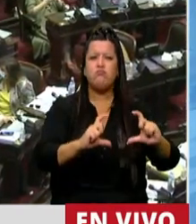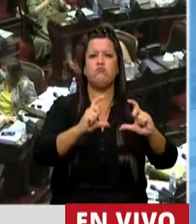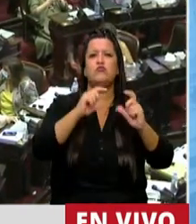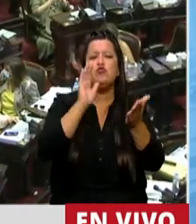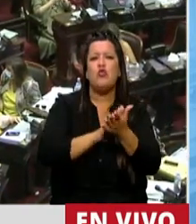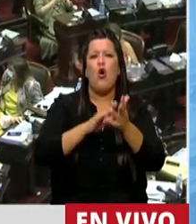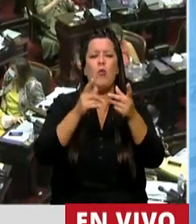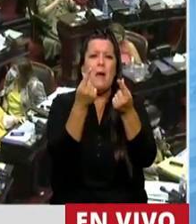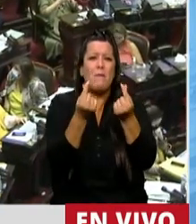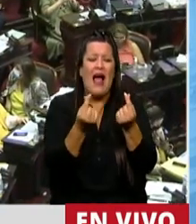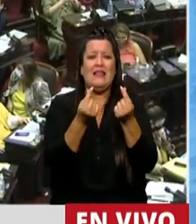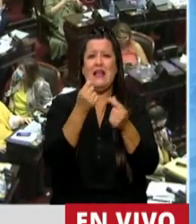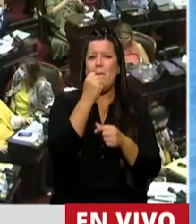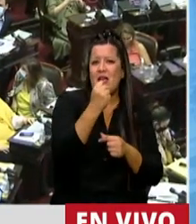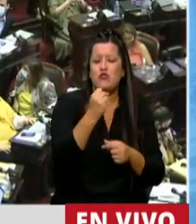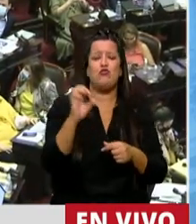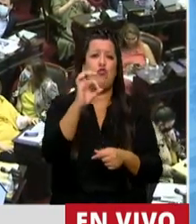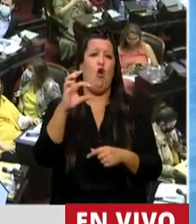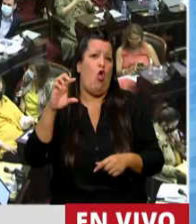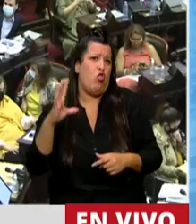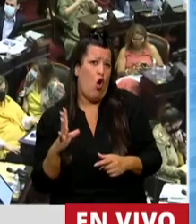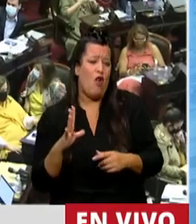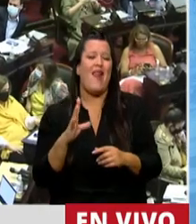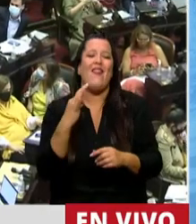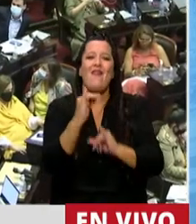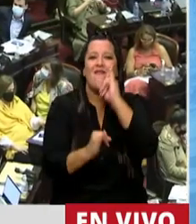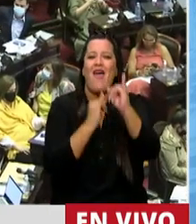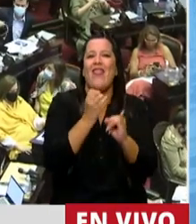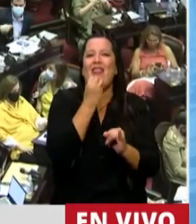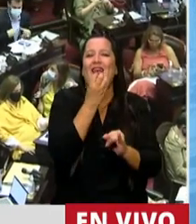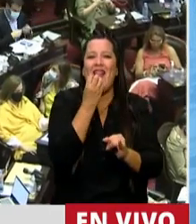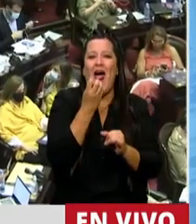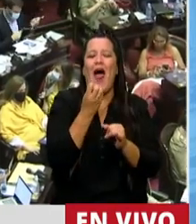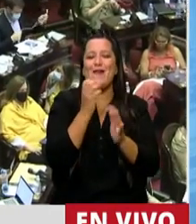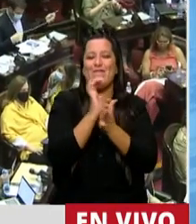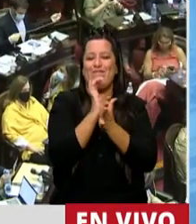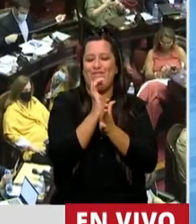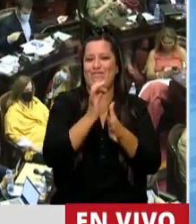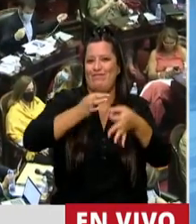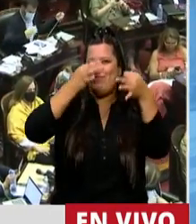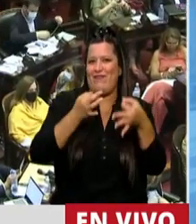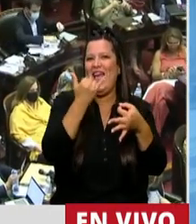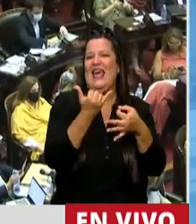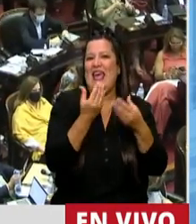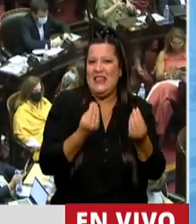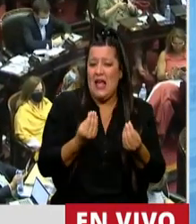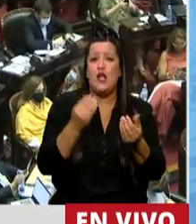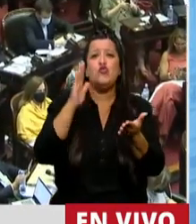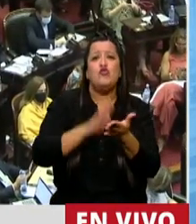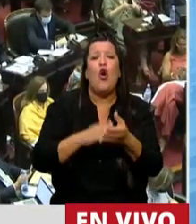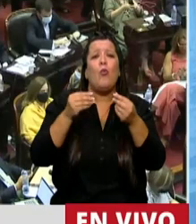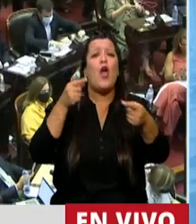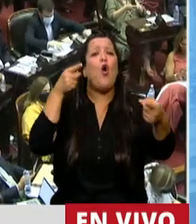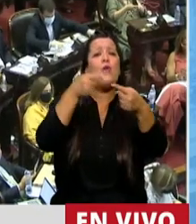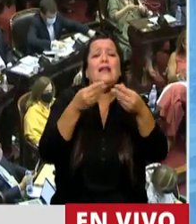activos en pesos y en dólares, un blanqueo, como se lo ha llamado, en relación a un destino